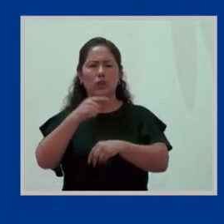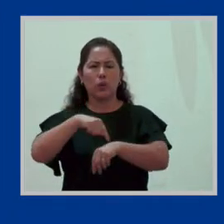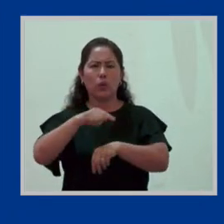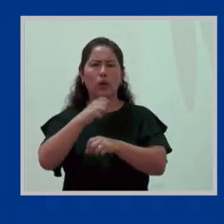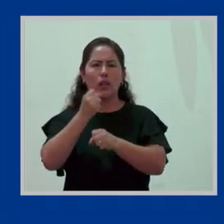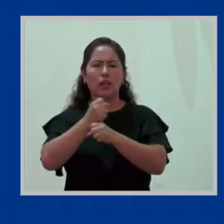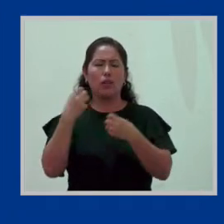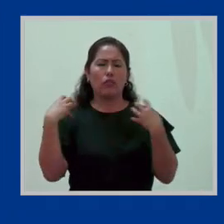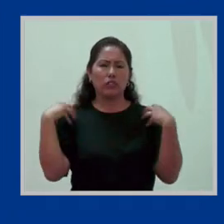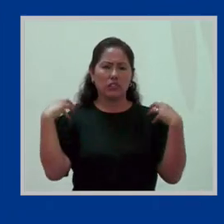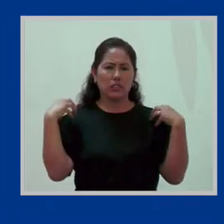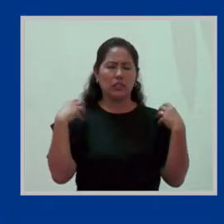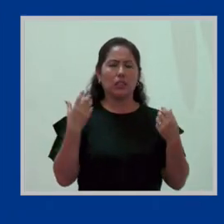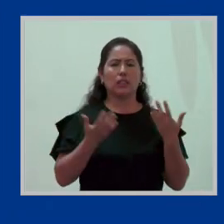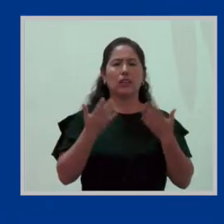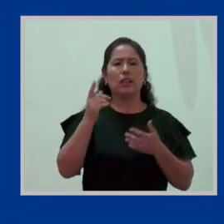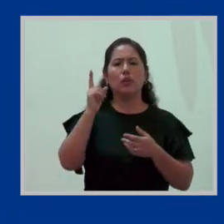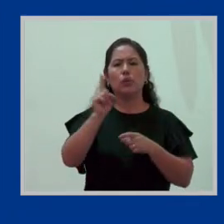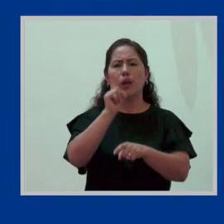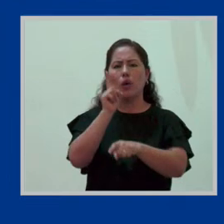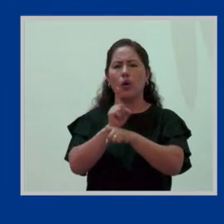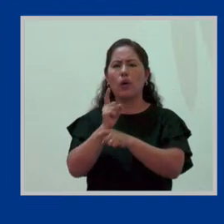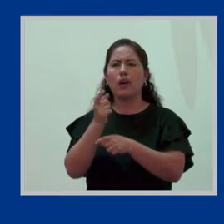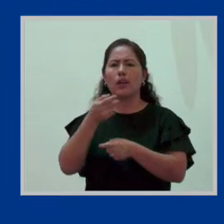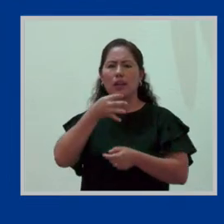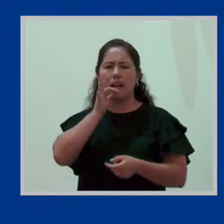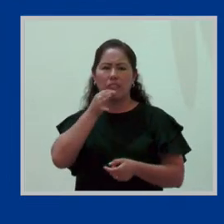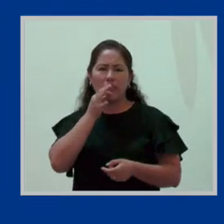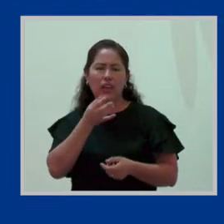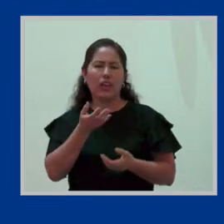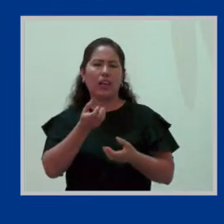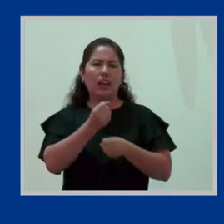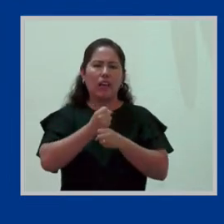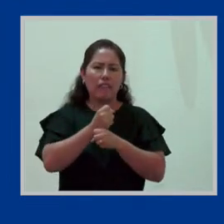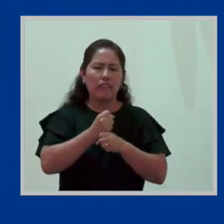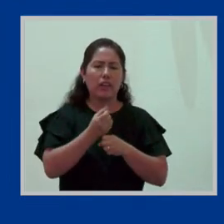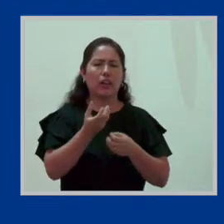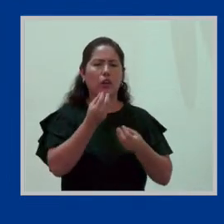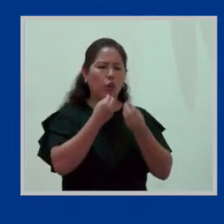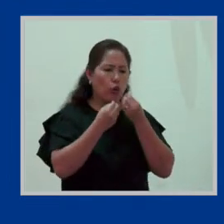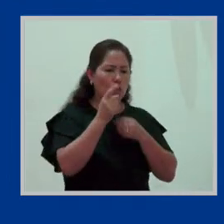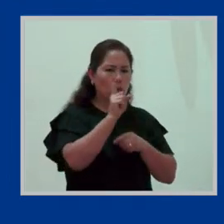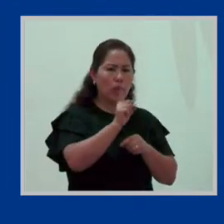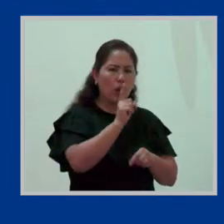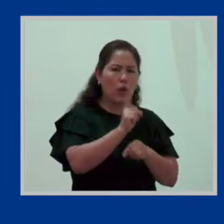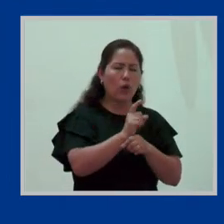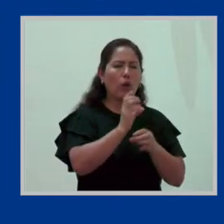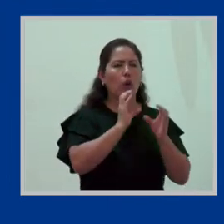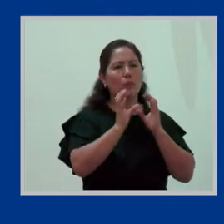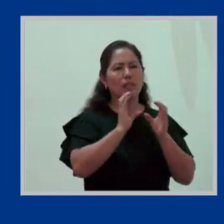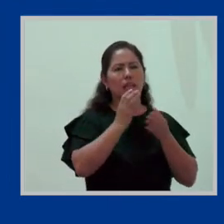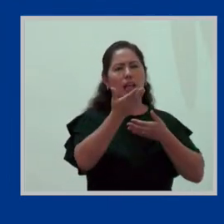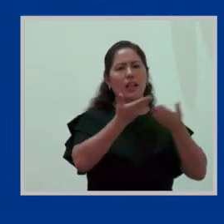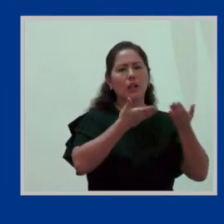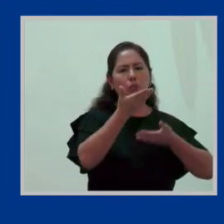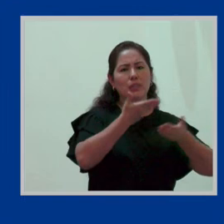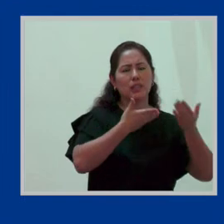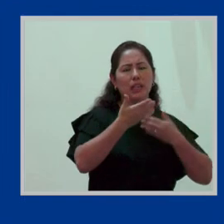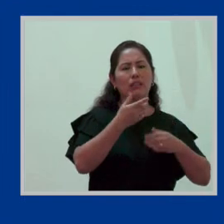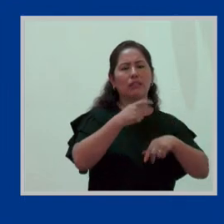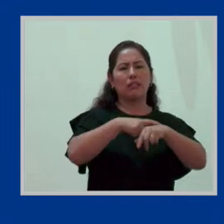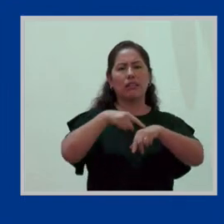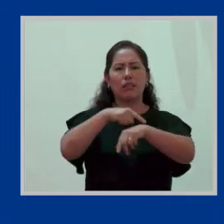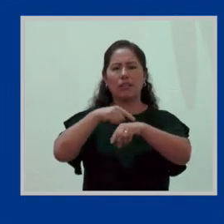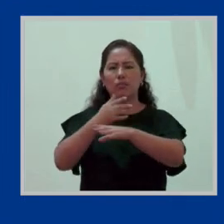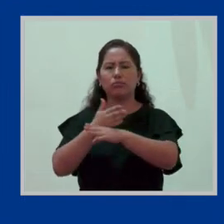te pasas una hora en el cafecito, dos horas en el almuerzo y una hora conversando, entonces, claro, las largas